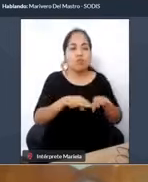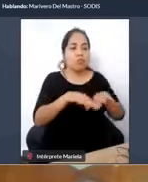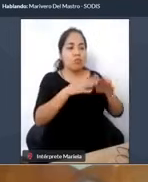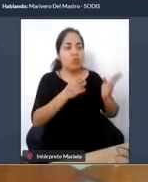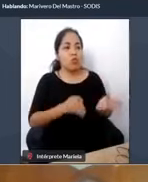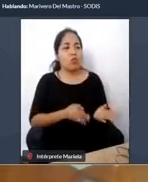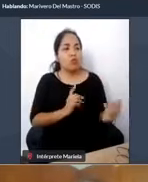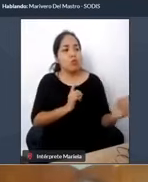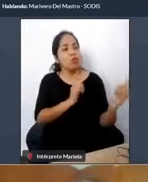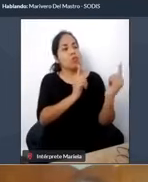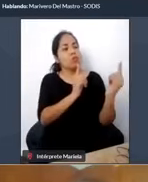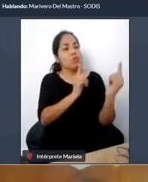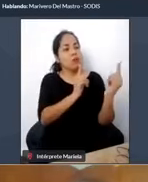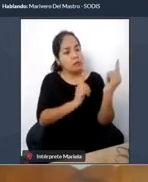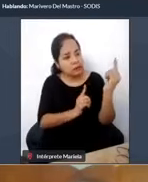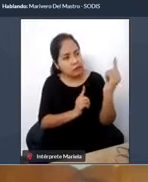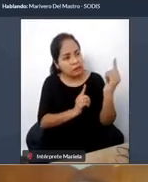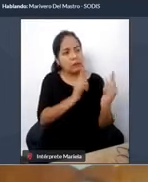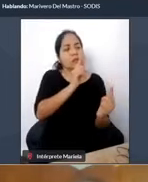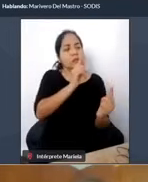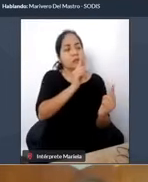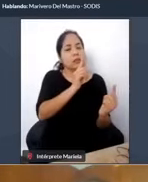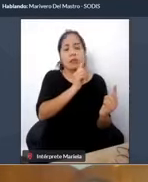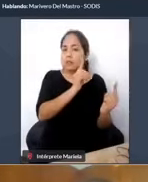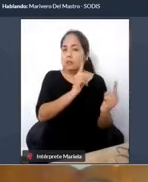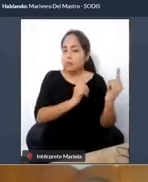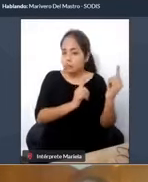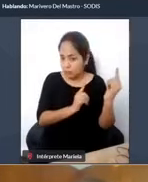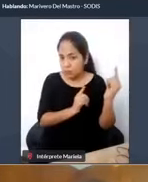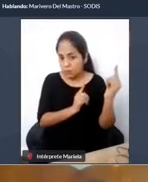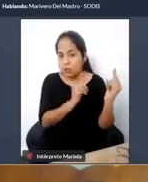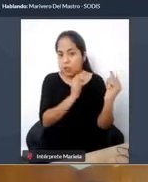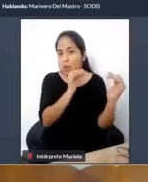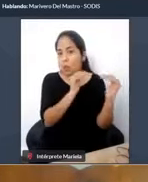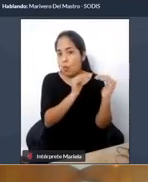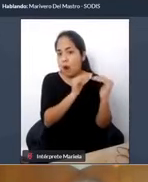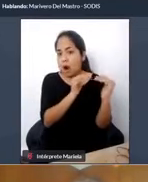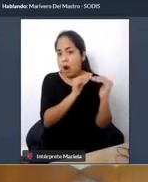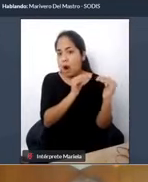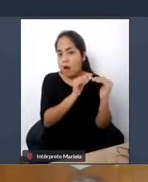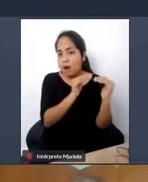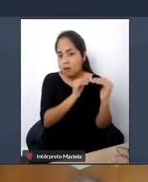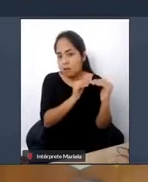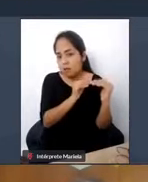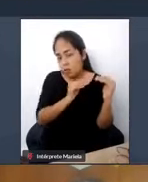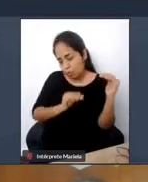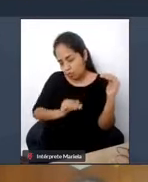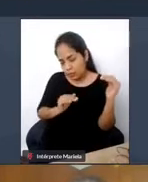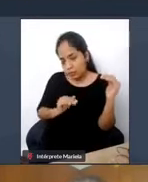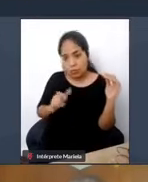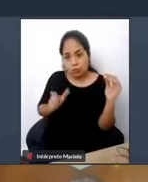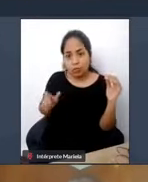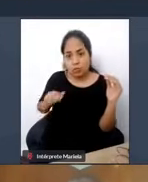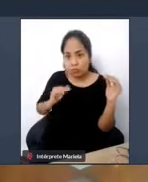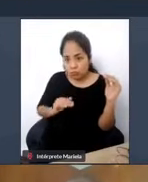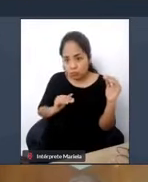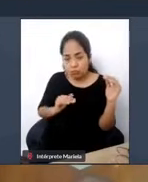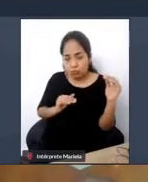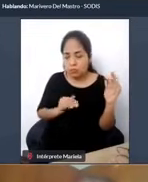nivel más bajo para personas usuarias de silla de ruedas o para personas de talla baja